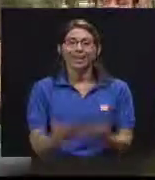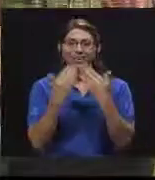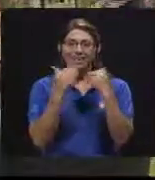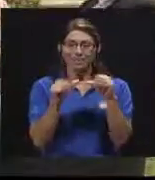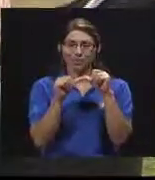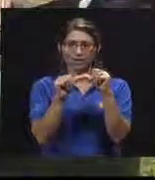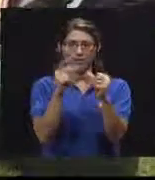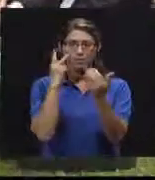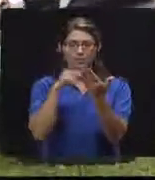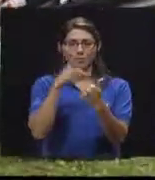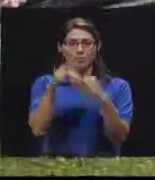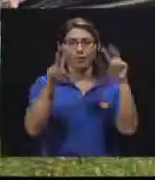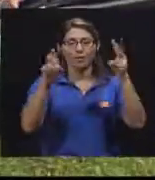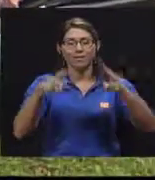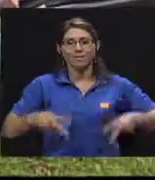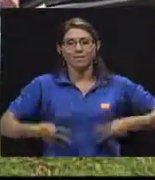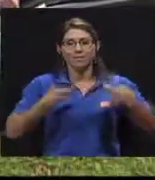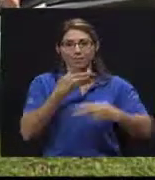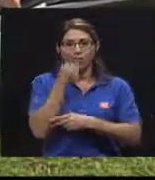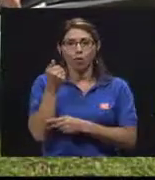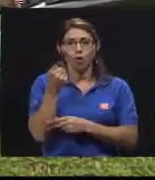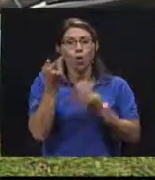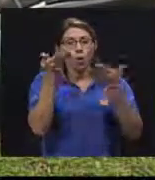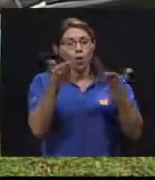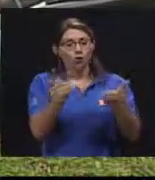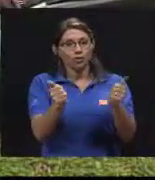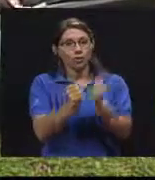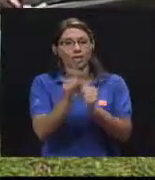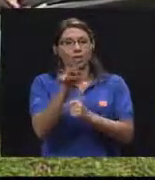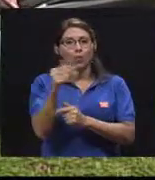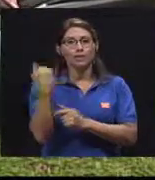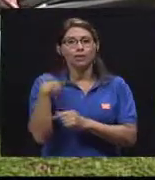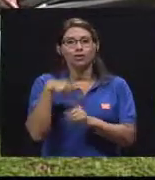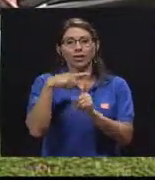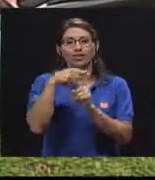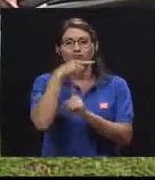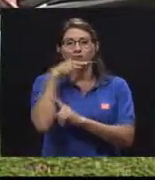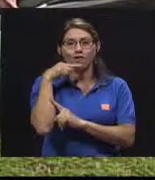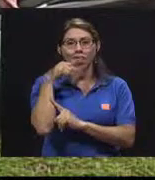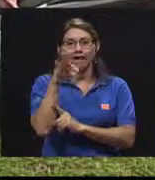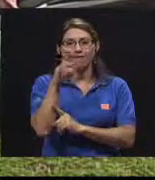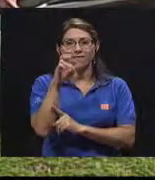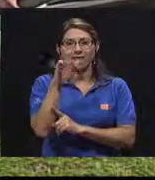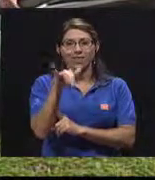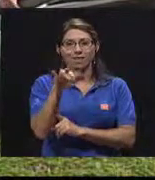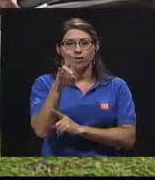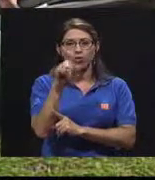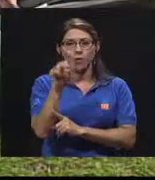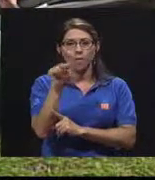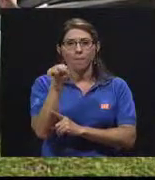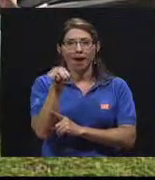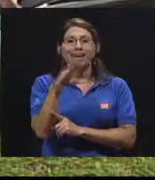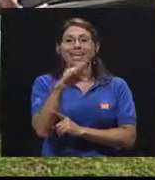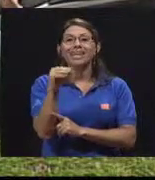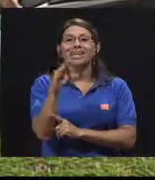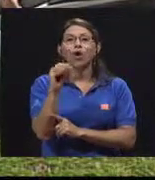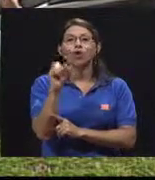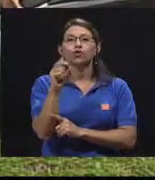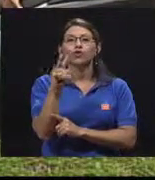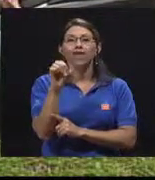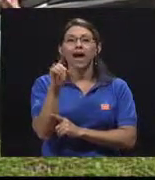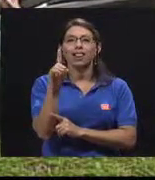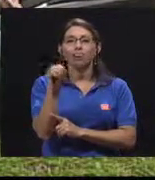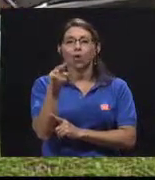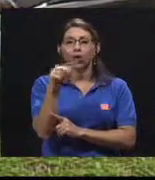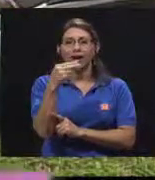Gracias por continuar con Vivir Mejor. Hoy nos acompañan los compañeros de La Cruz Roja, don Freddy Román Navarro y don Osvaldo